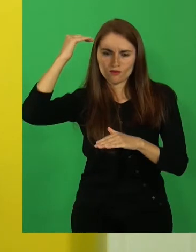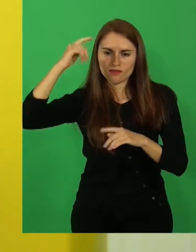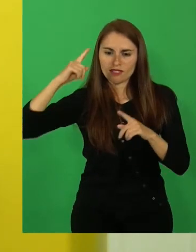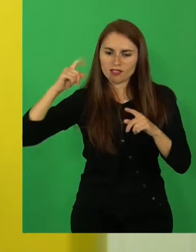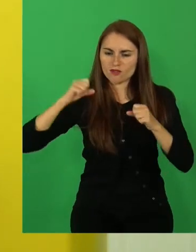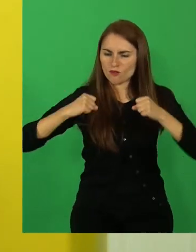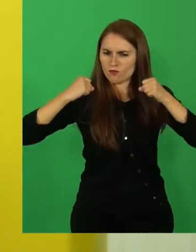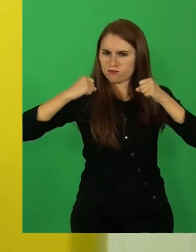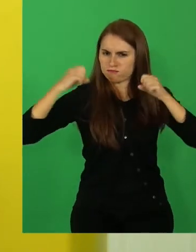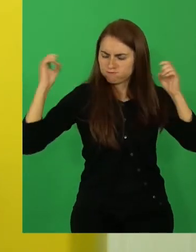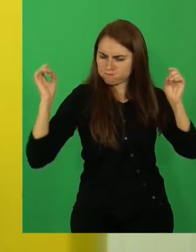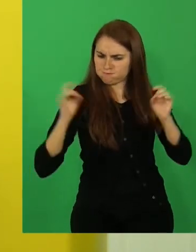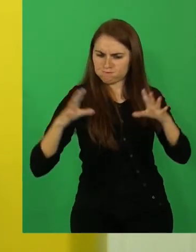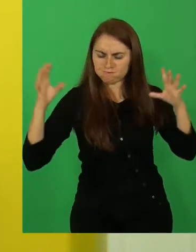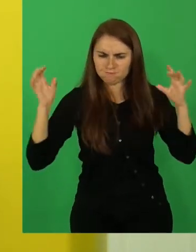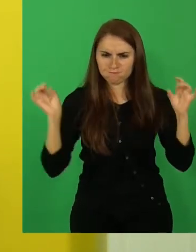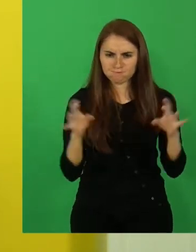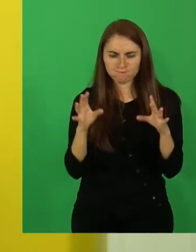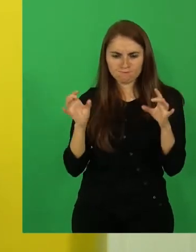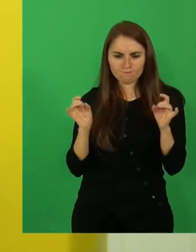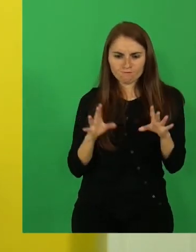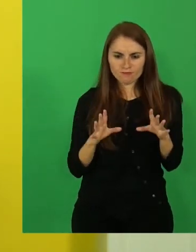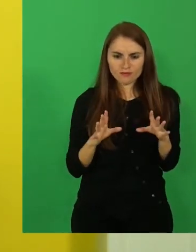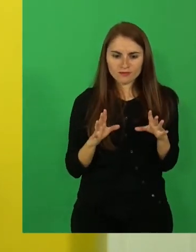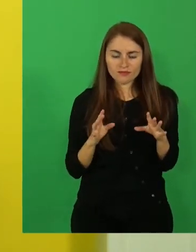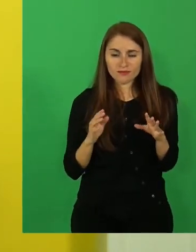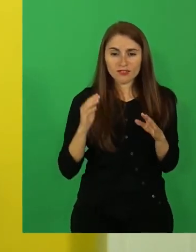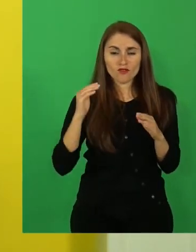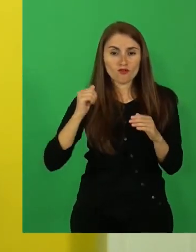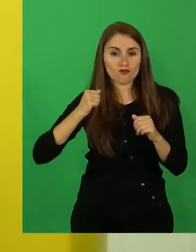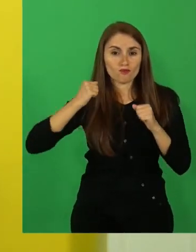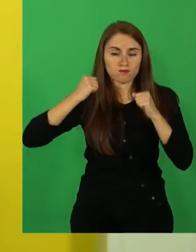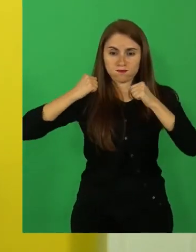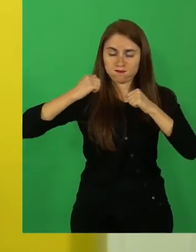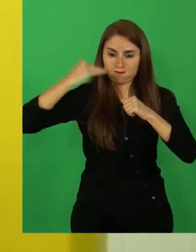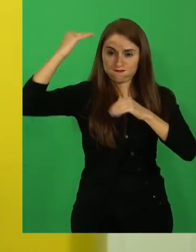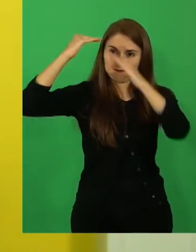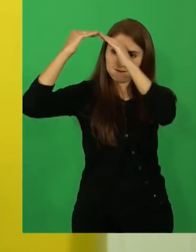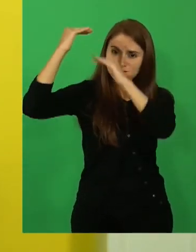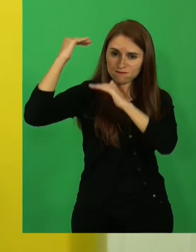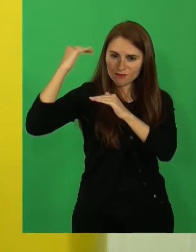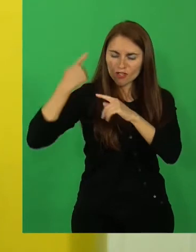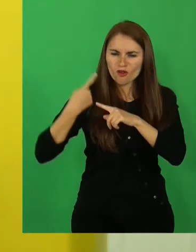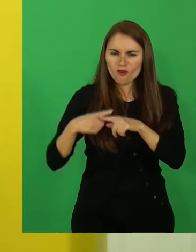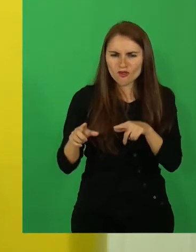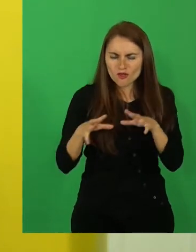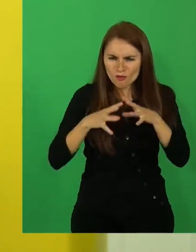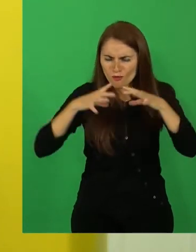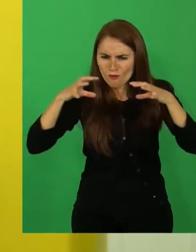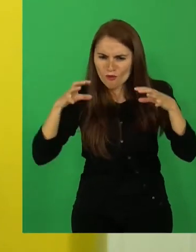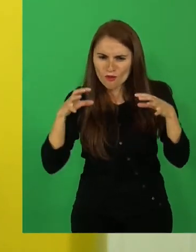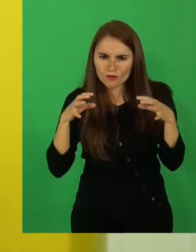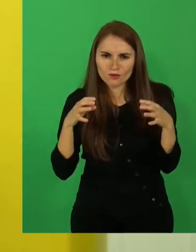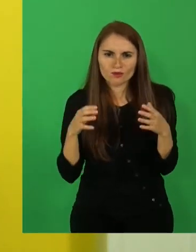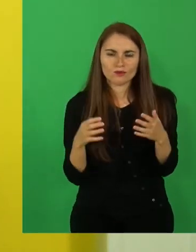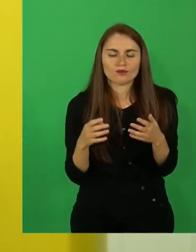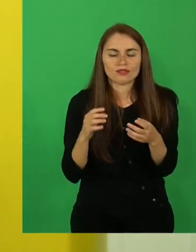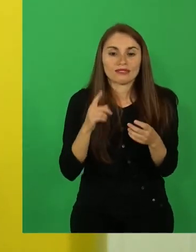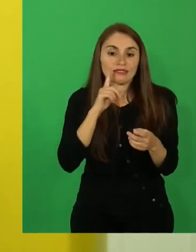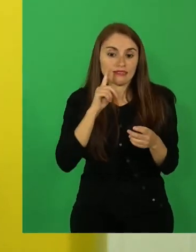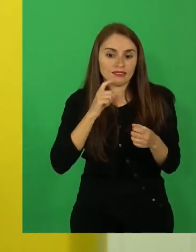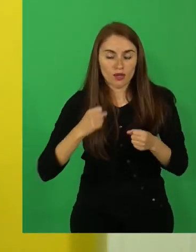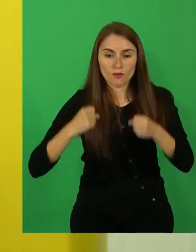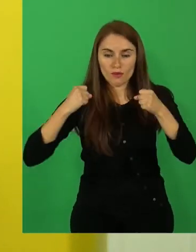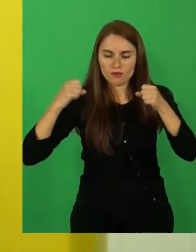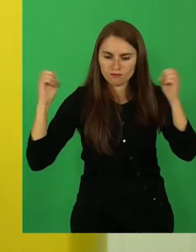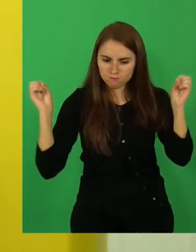poderes sobrenaturales, por semidioses, por monstruos que tenían poderes.